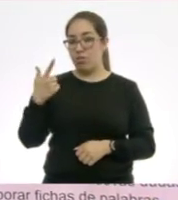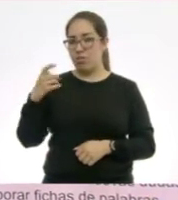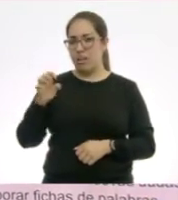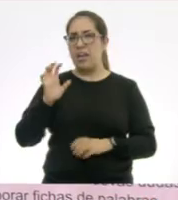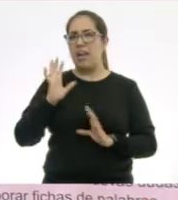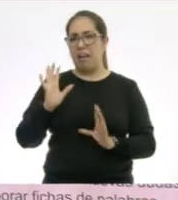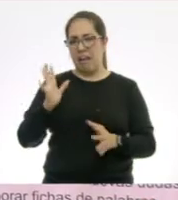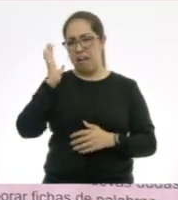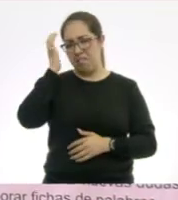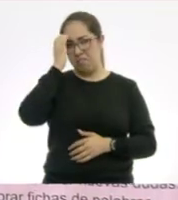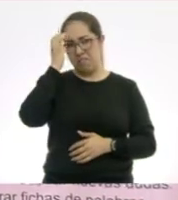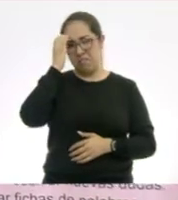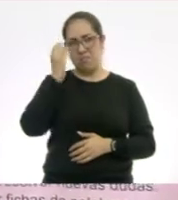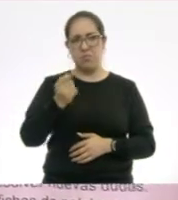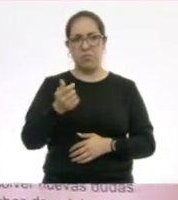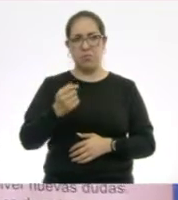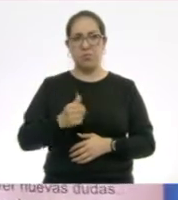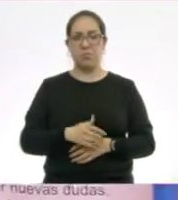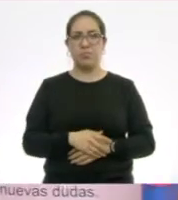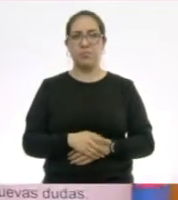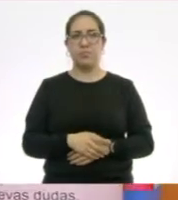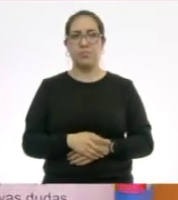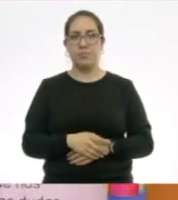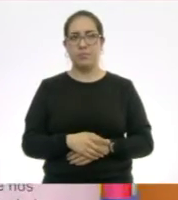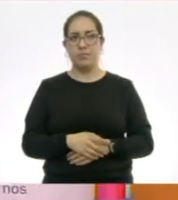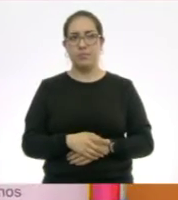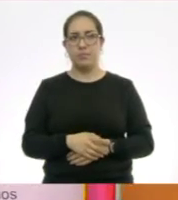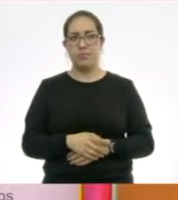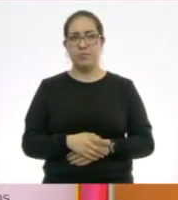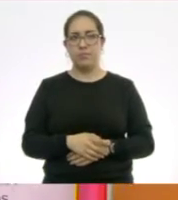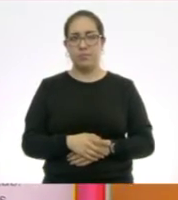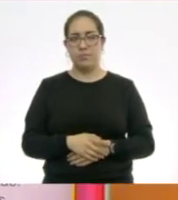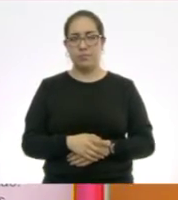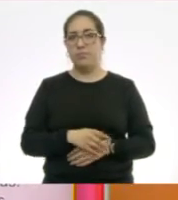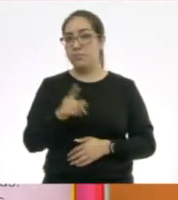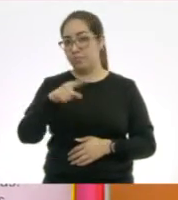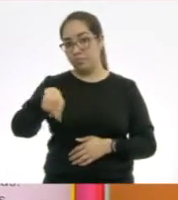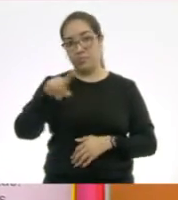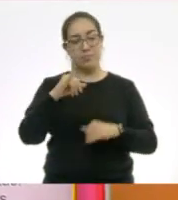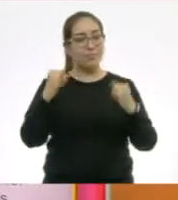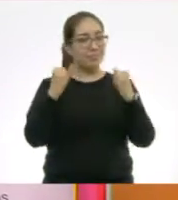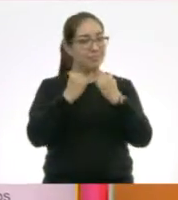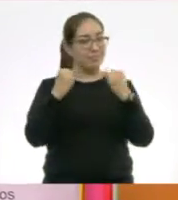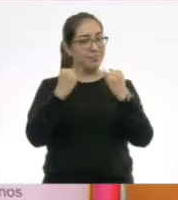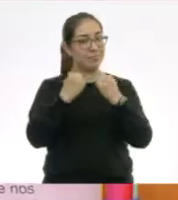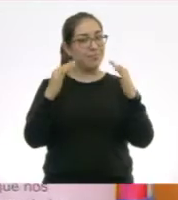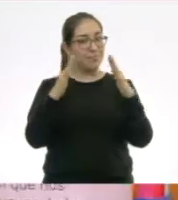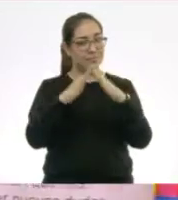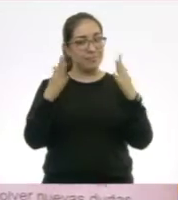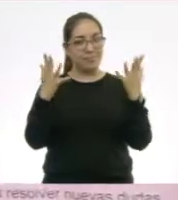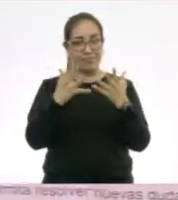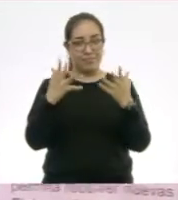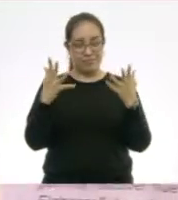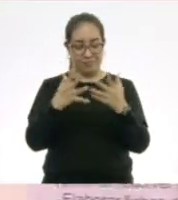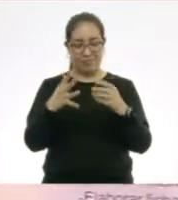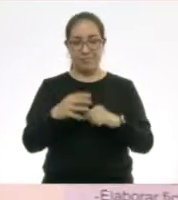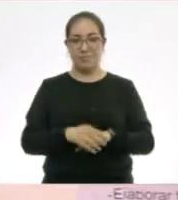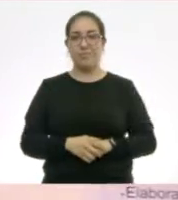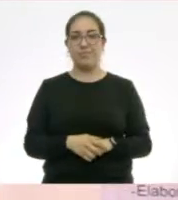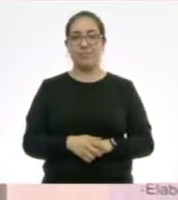Y vamos a analizar. Ustedes también lo tienen que hacer en casa después de escoger su tema.